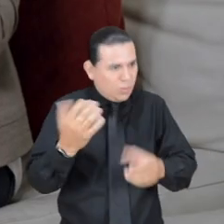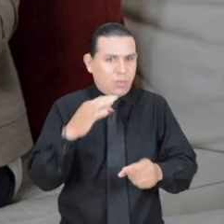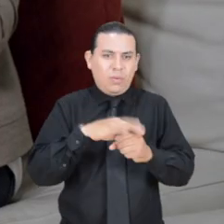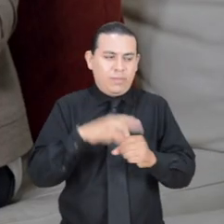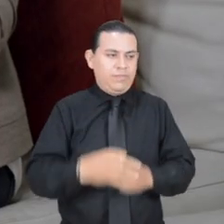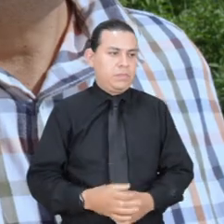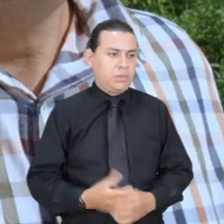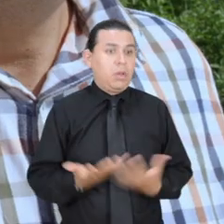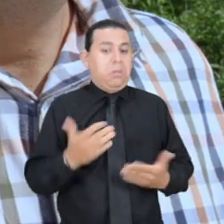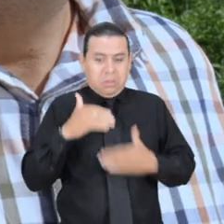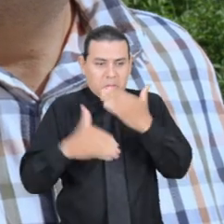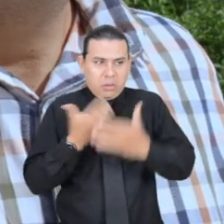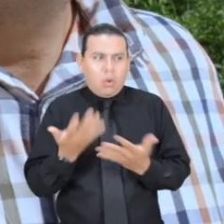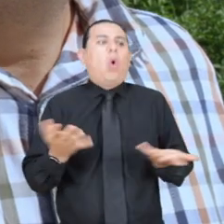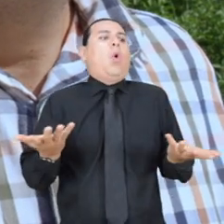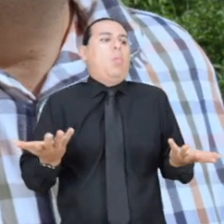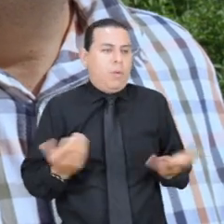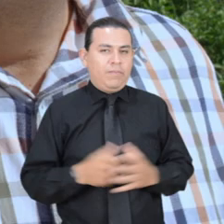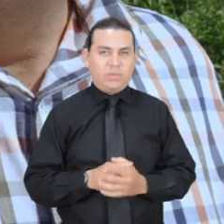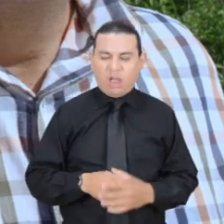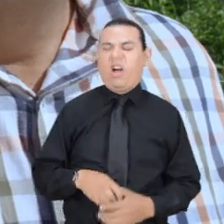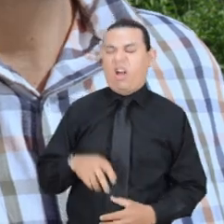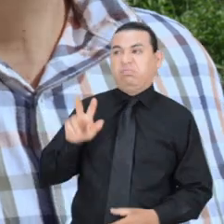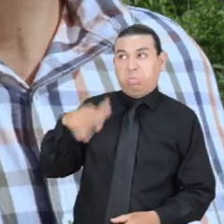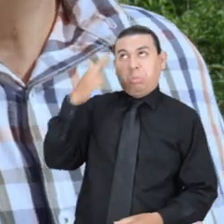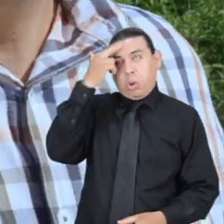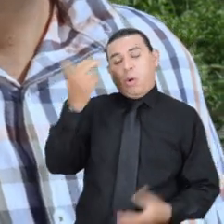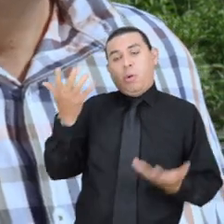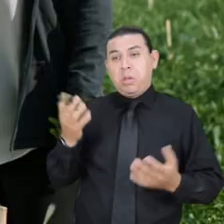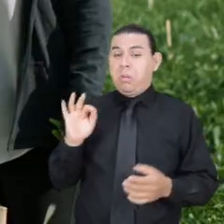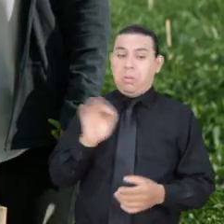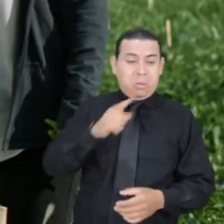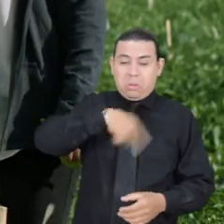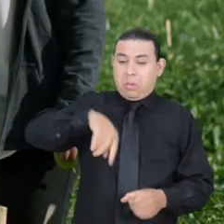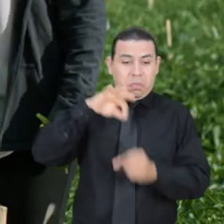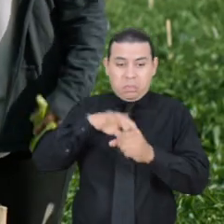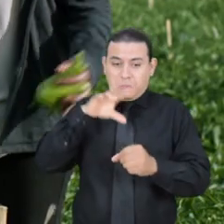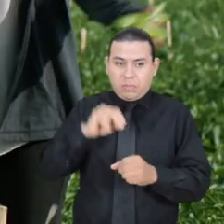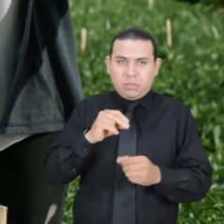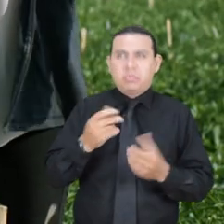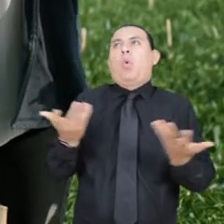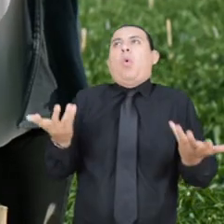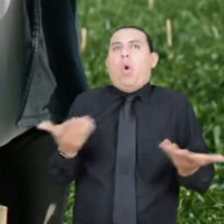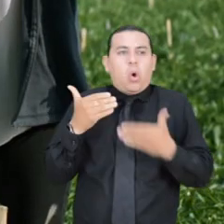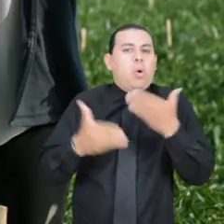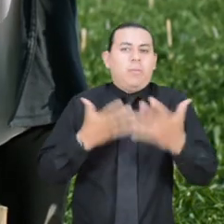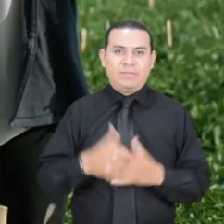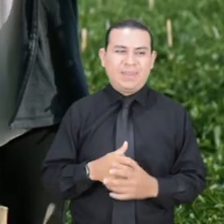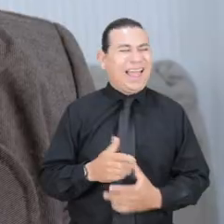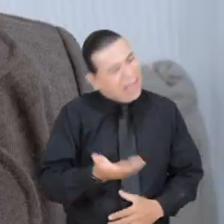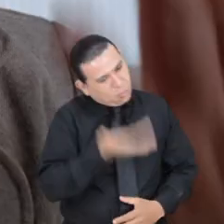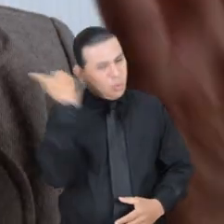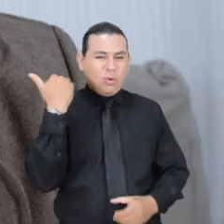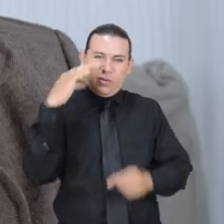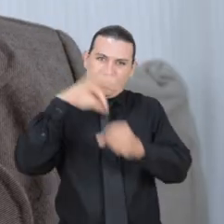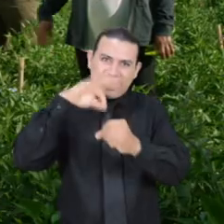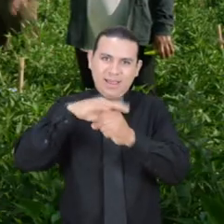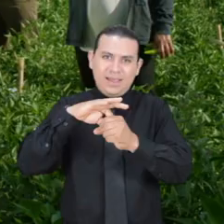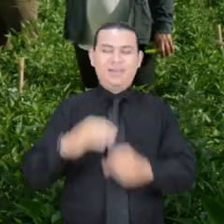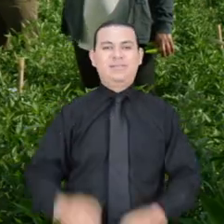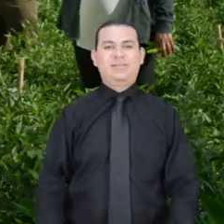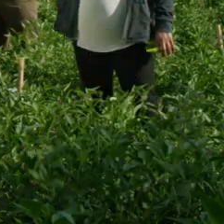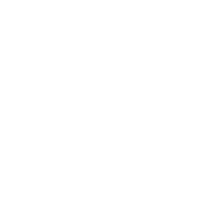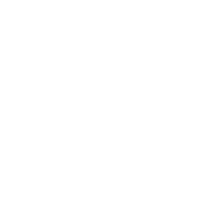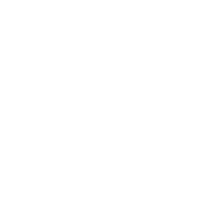ir, primo. ¿O cómo avanzamos, pues? No, pues sí. Si no participamos, pues, ¿cómo? Ándenle,